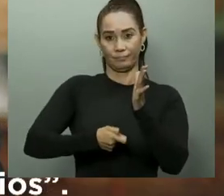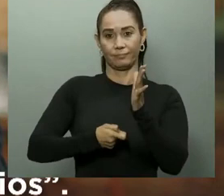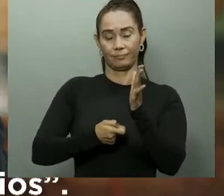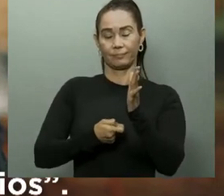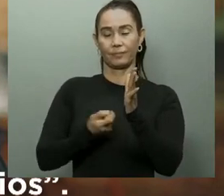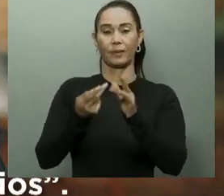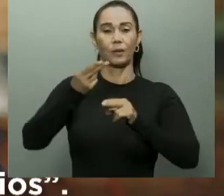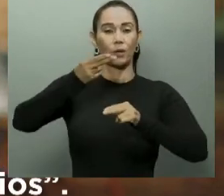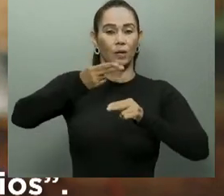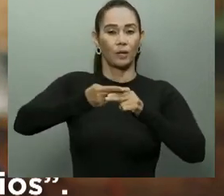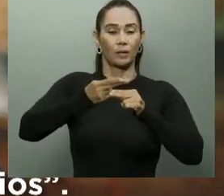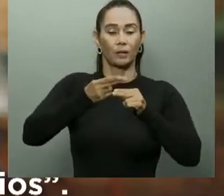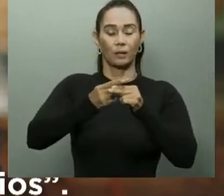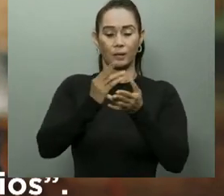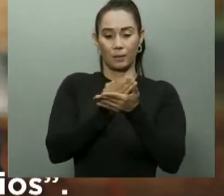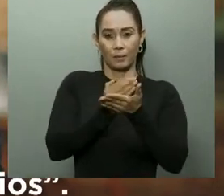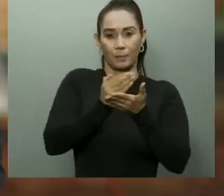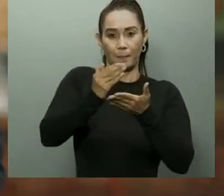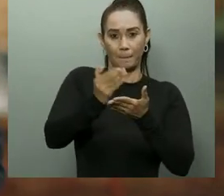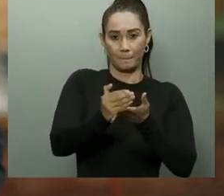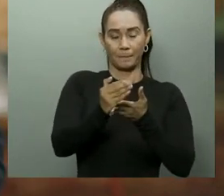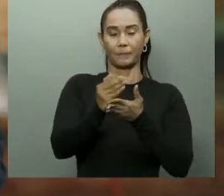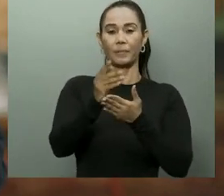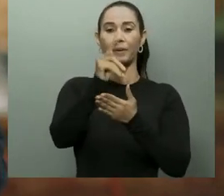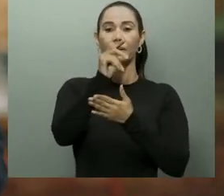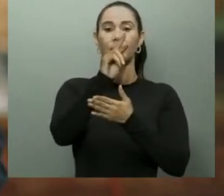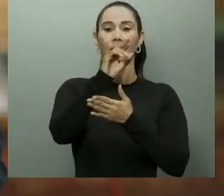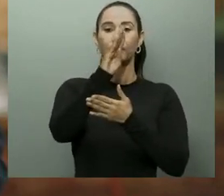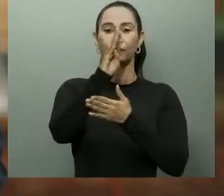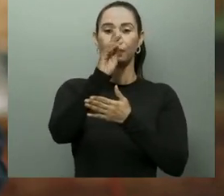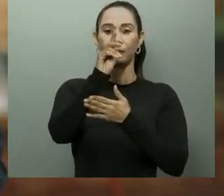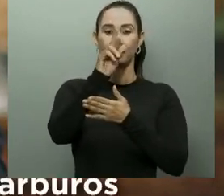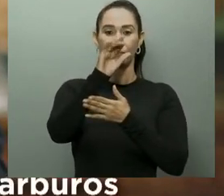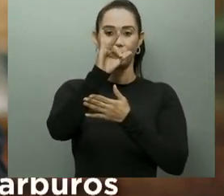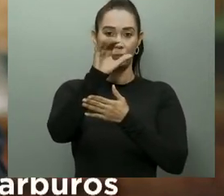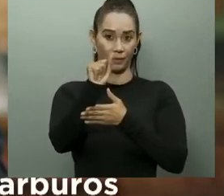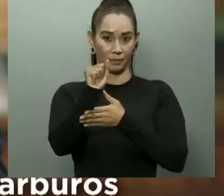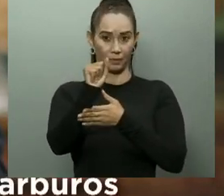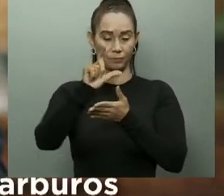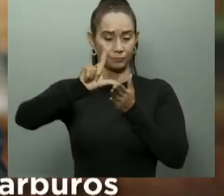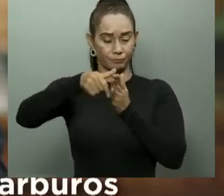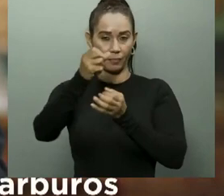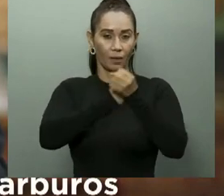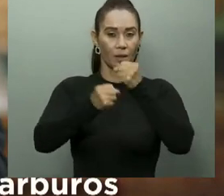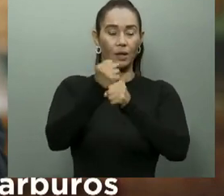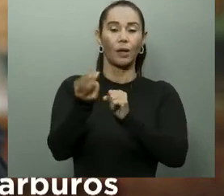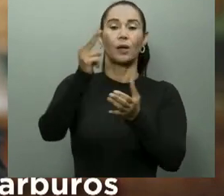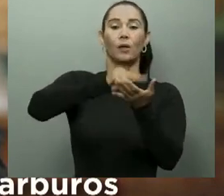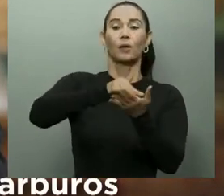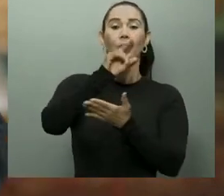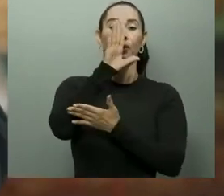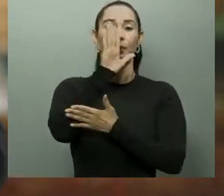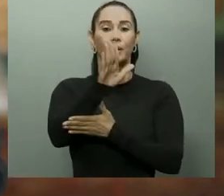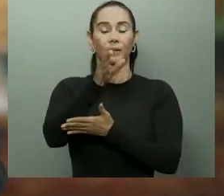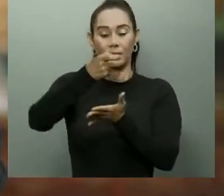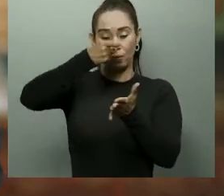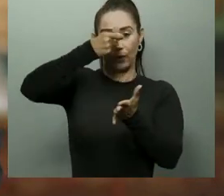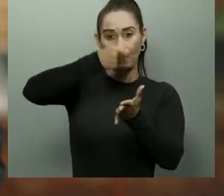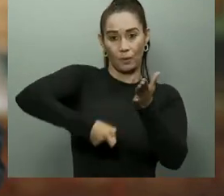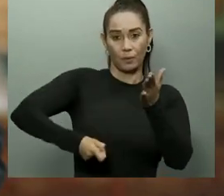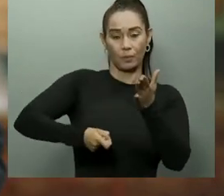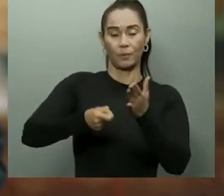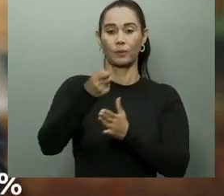se llamó parches tributarios. En el año 2005, se estableció un impuesto sobre hidrocarburos del